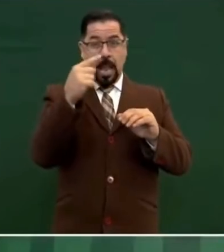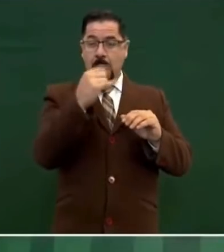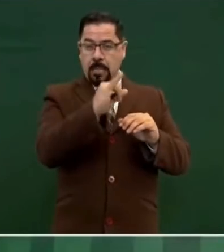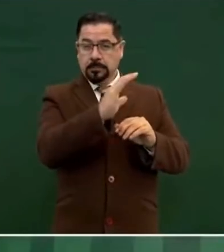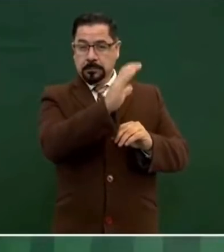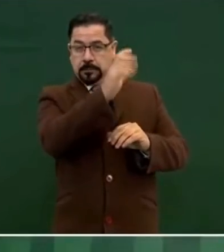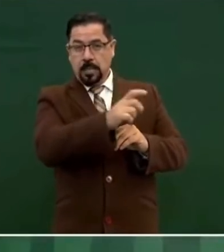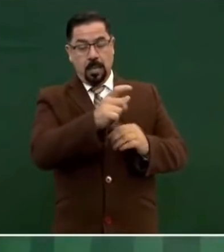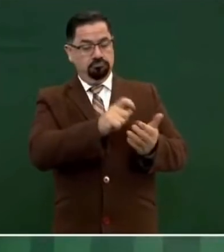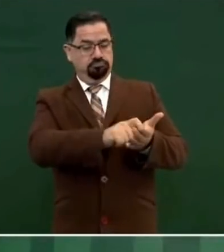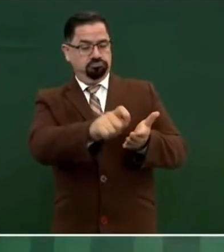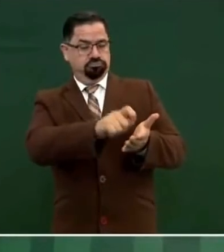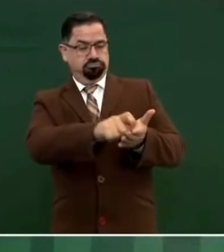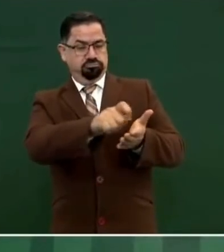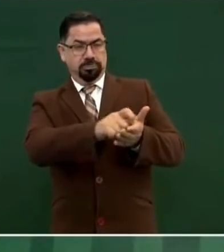un buen escritor?